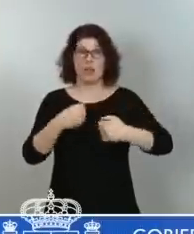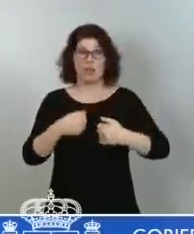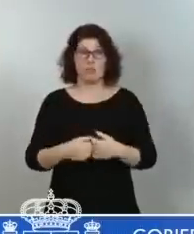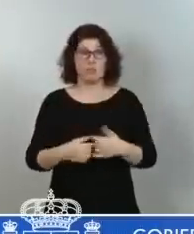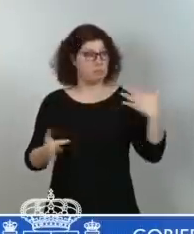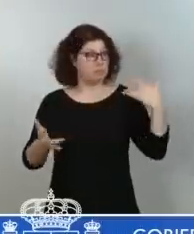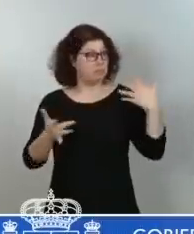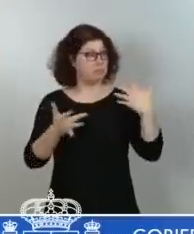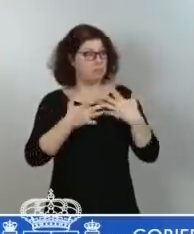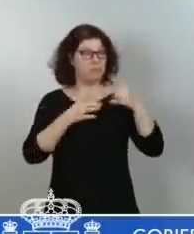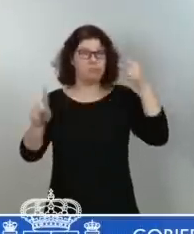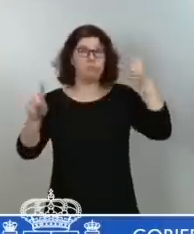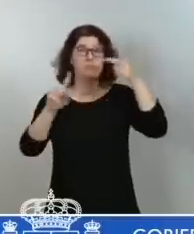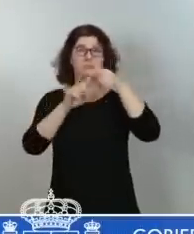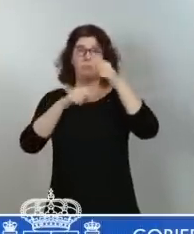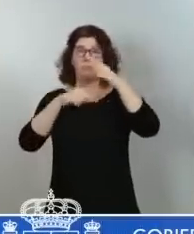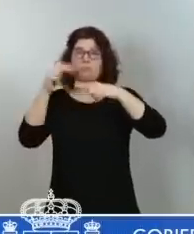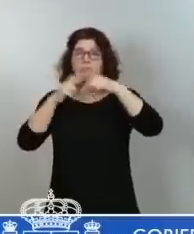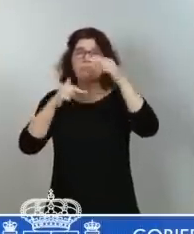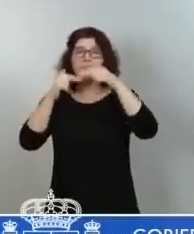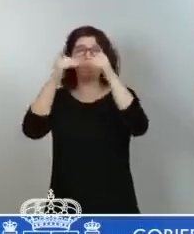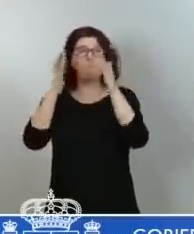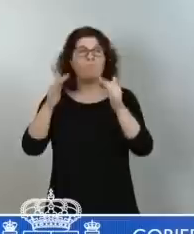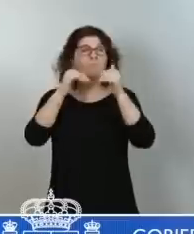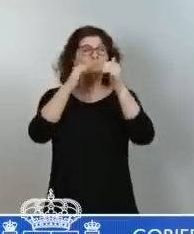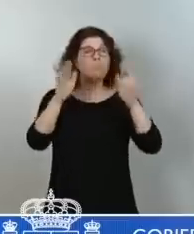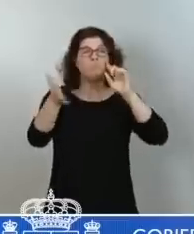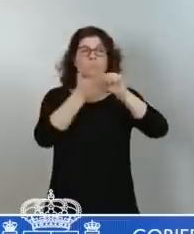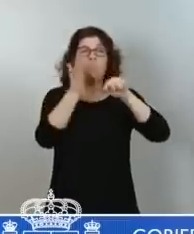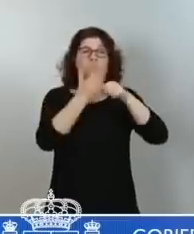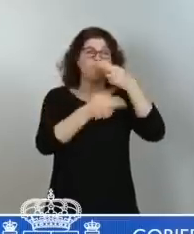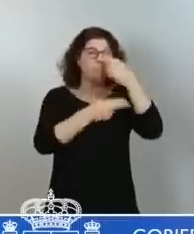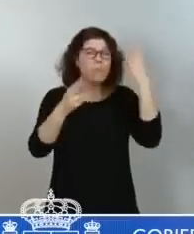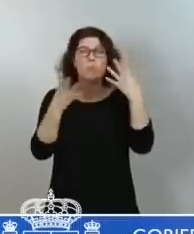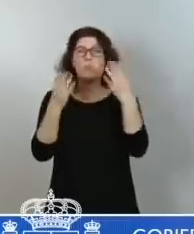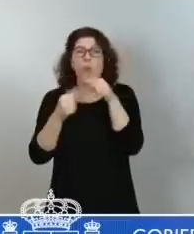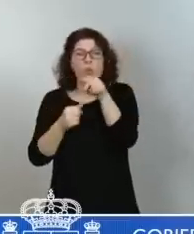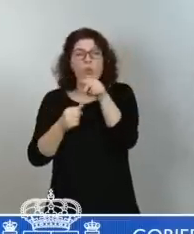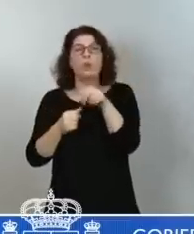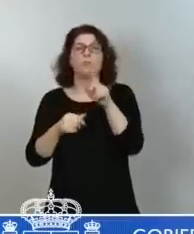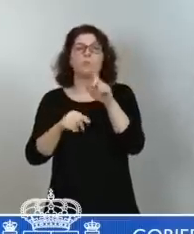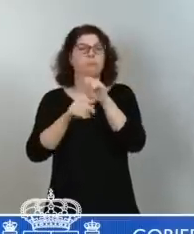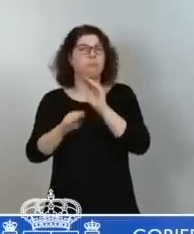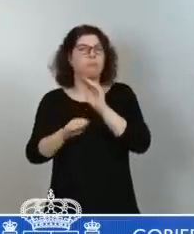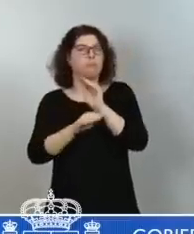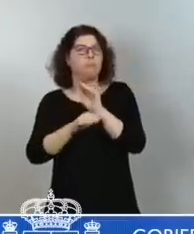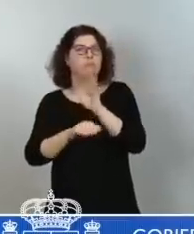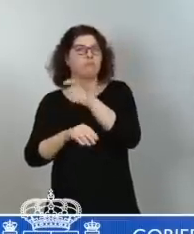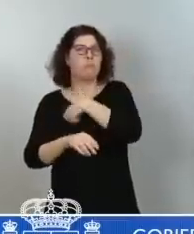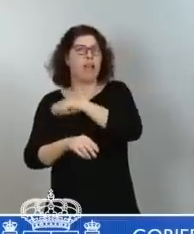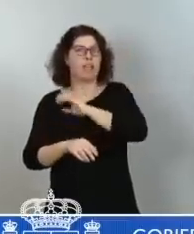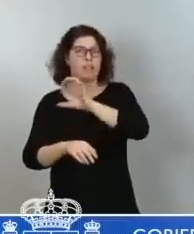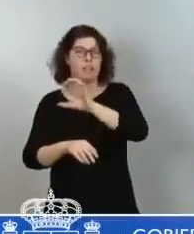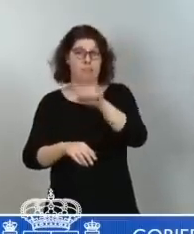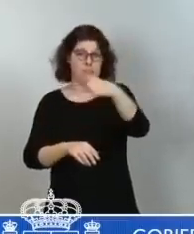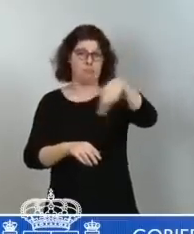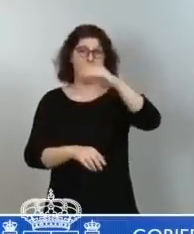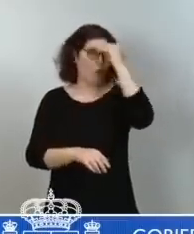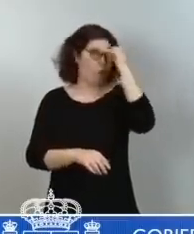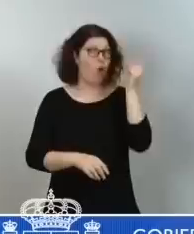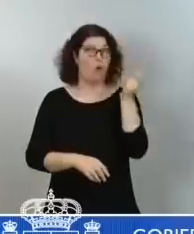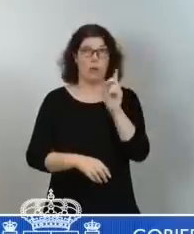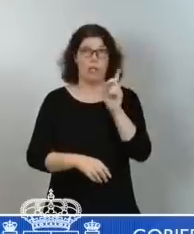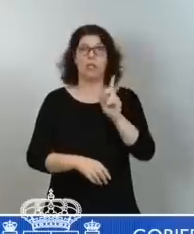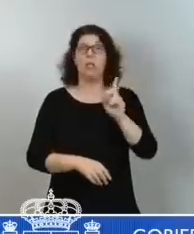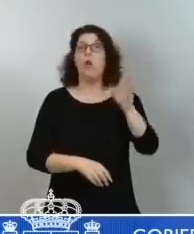contratación pública para sostener el desarrollo de nuestro país. Que a nadie se le olvide que la corrupción que ha hecho tanto daño en